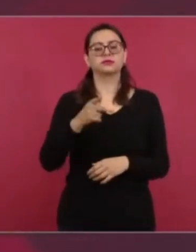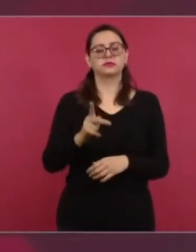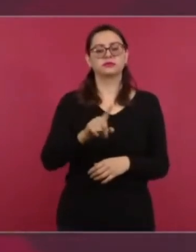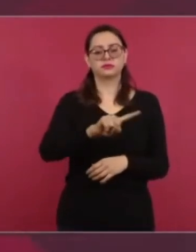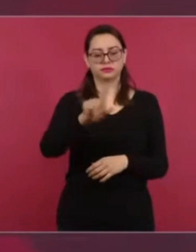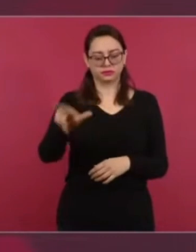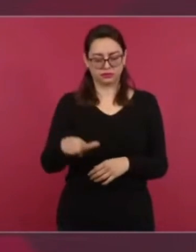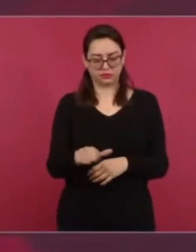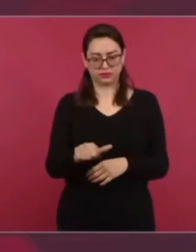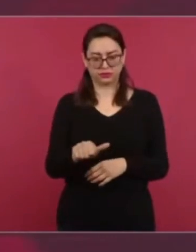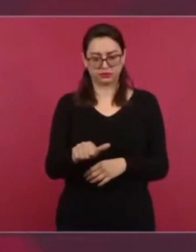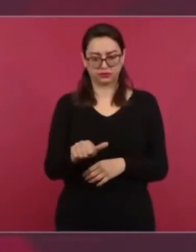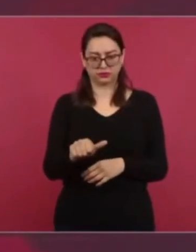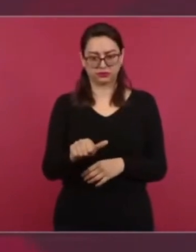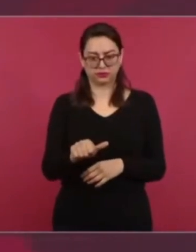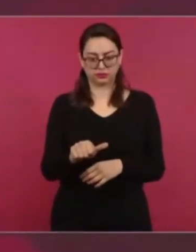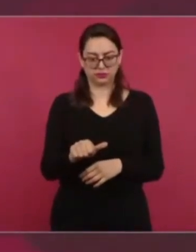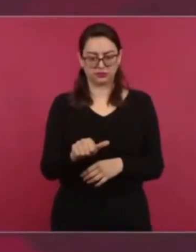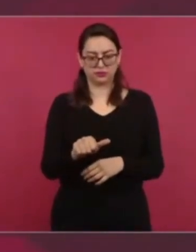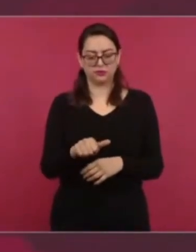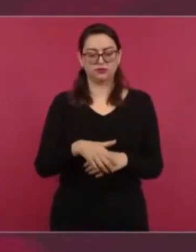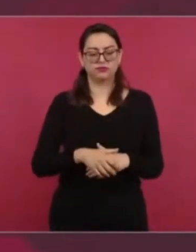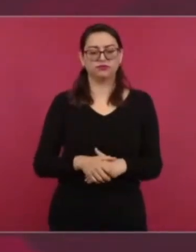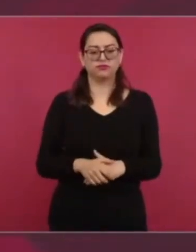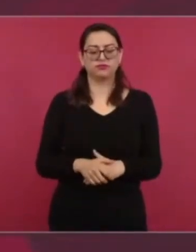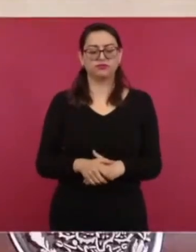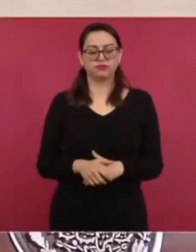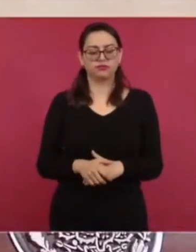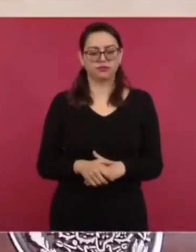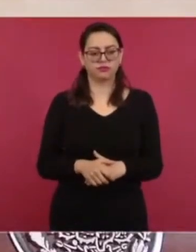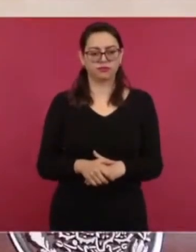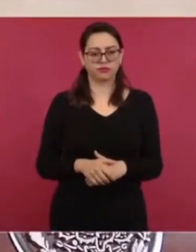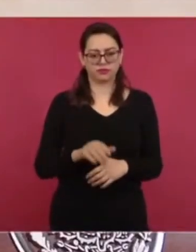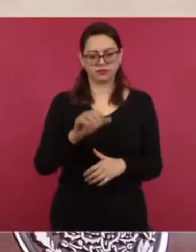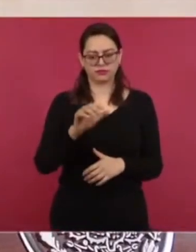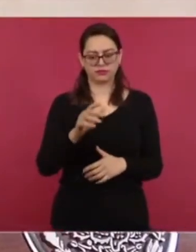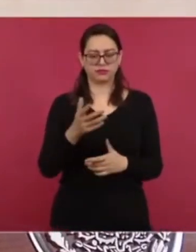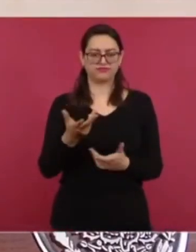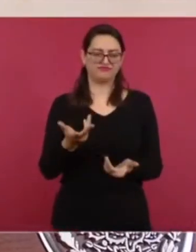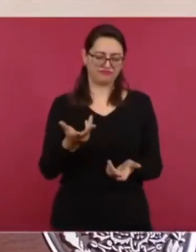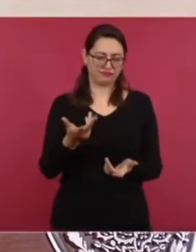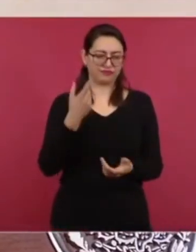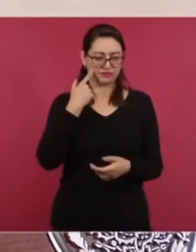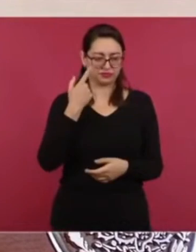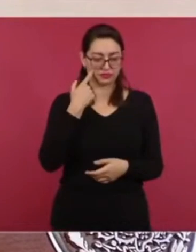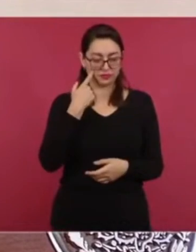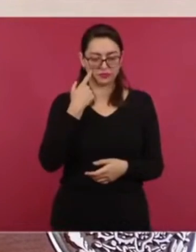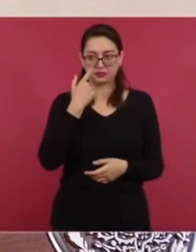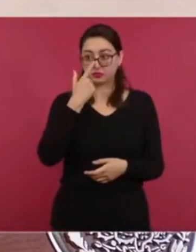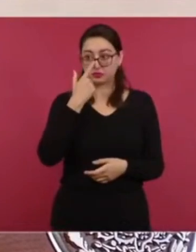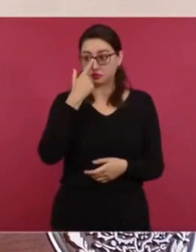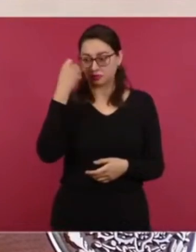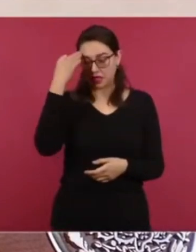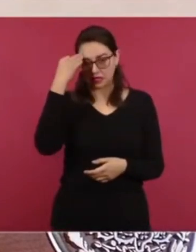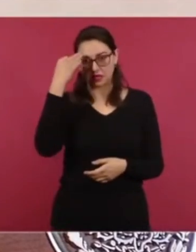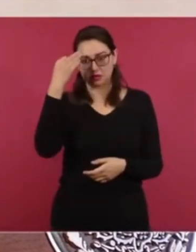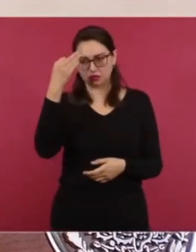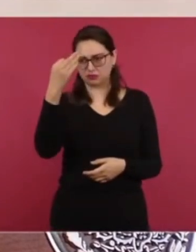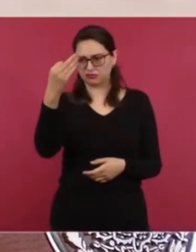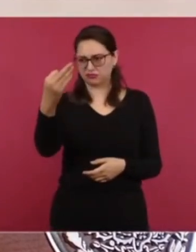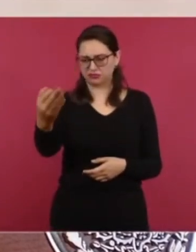porque yo estaba presionando ya, estaba pasando demasiado tiempo,